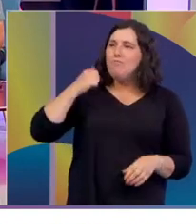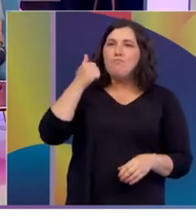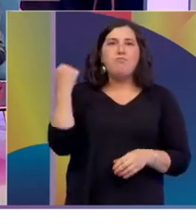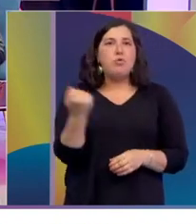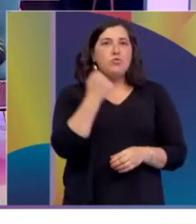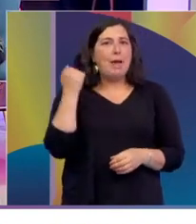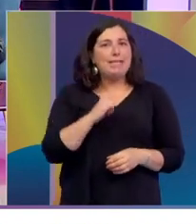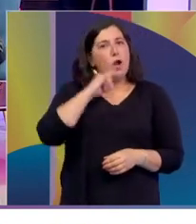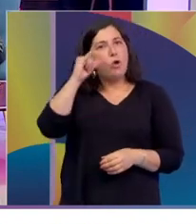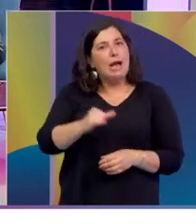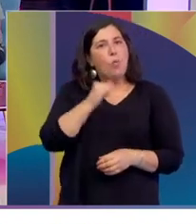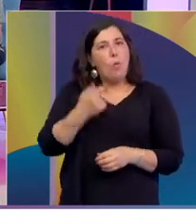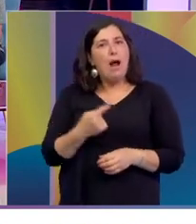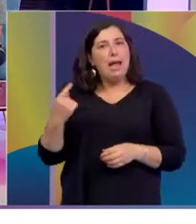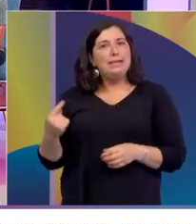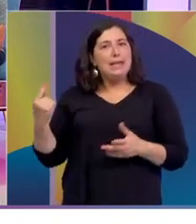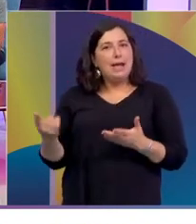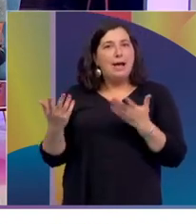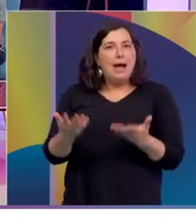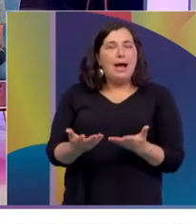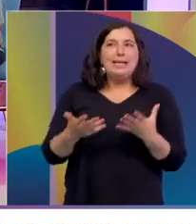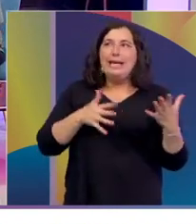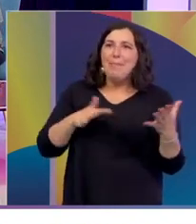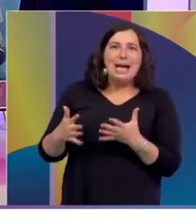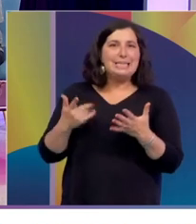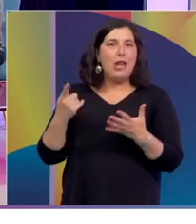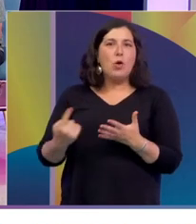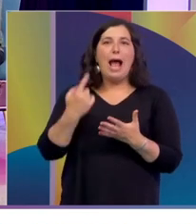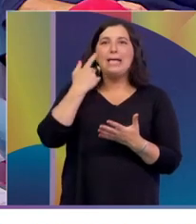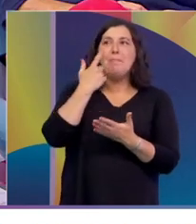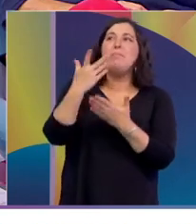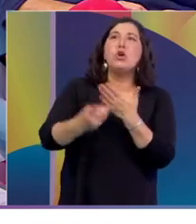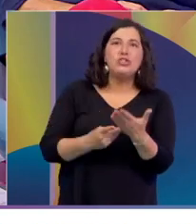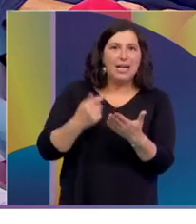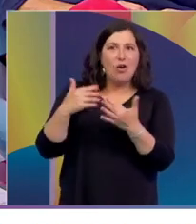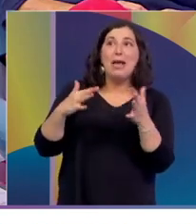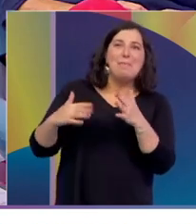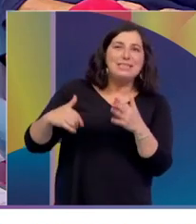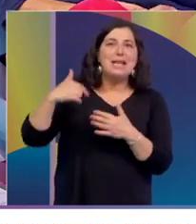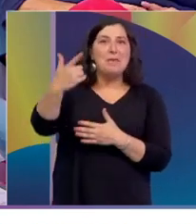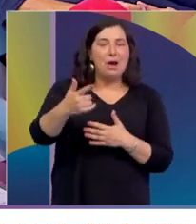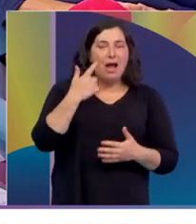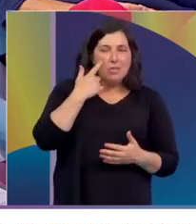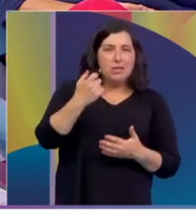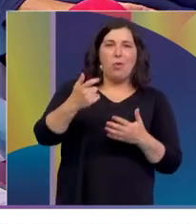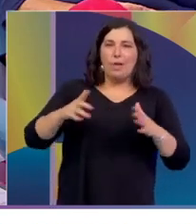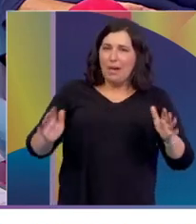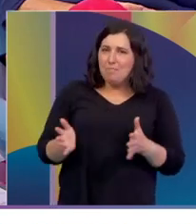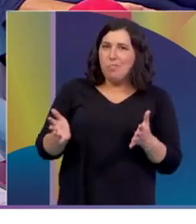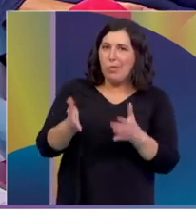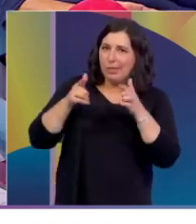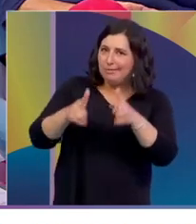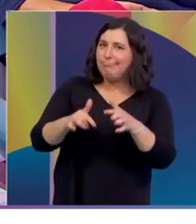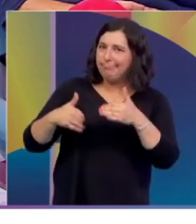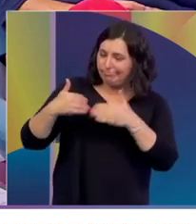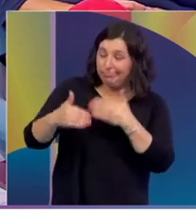a lo largo del tiempo, ¿no? Y lo que ha pasado con cada uno de sus proyectos. Eso también impulsa y decís, bien, es por ahí, es el camino, ¿no?